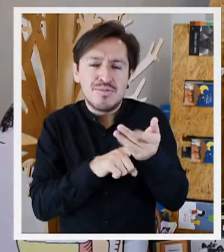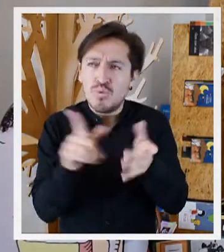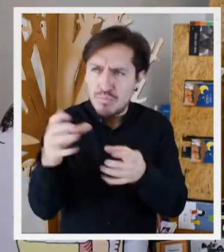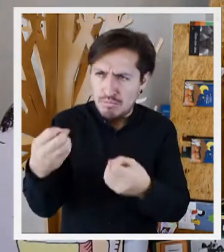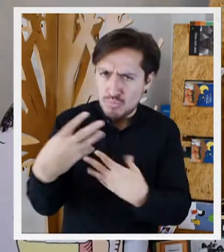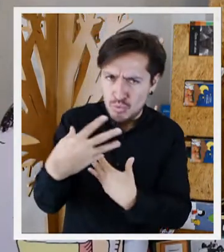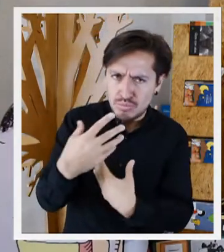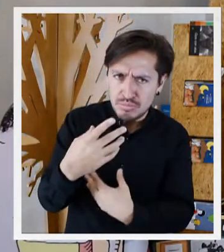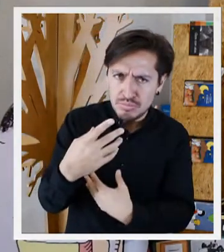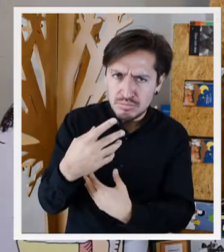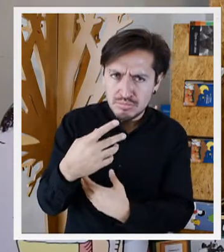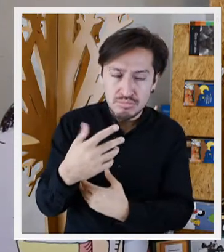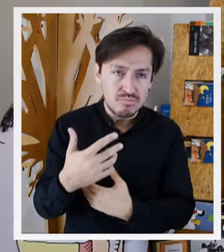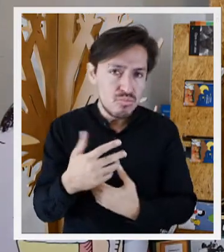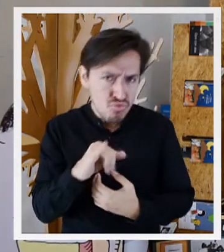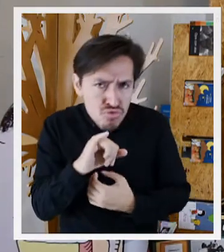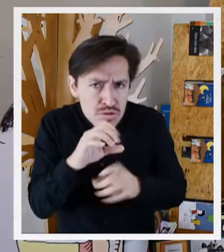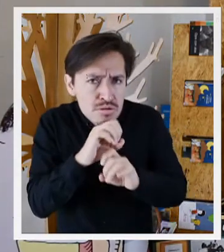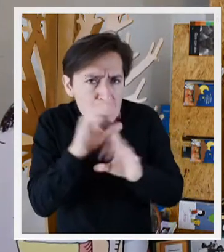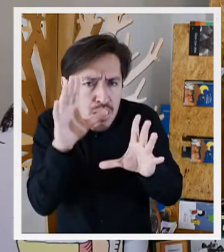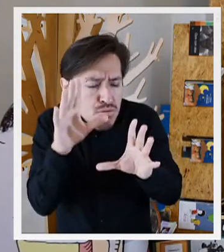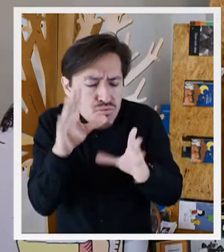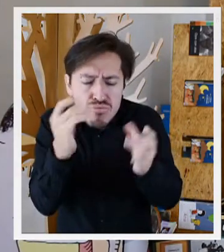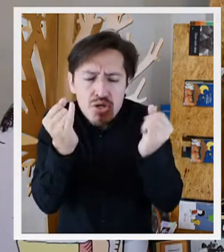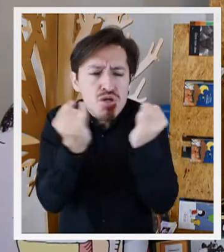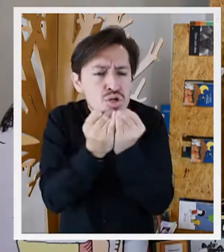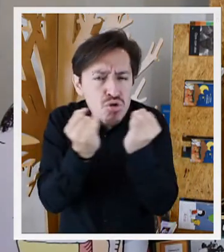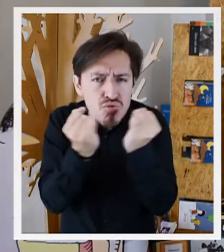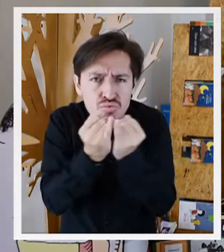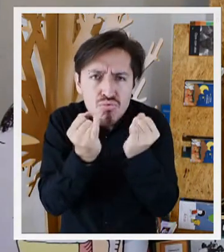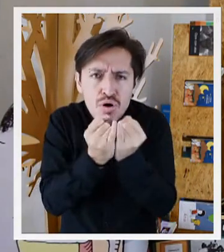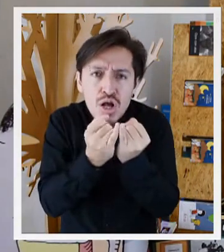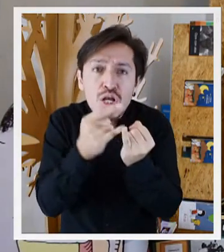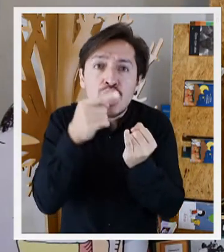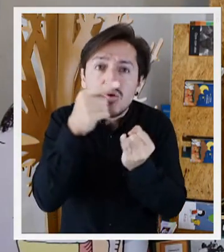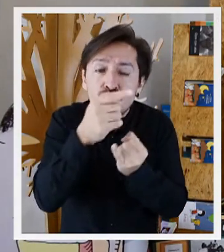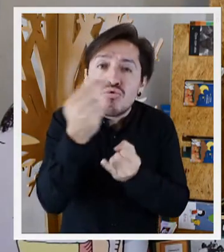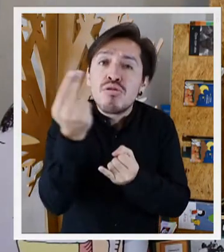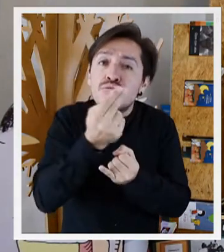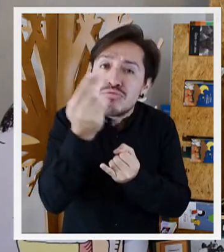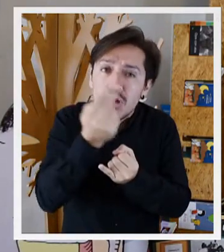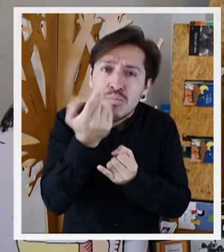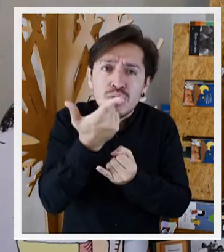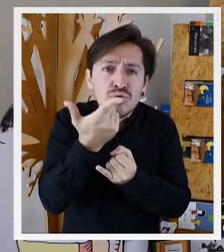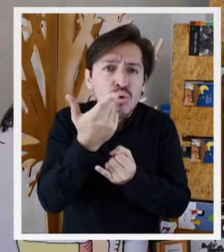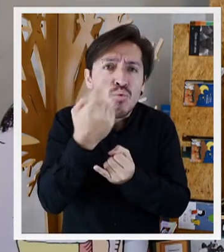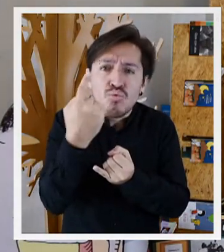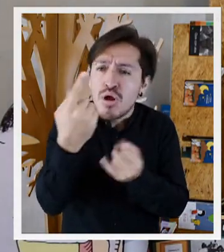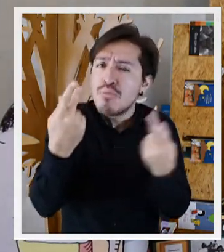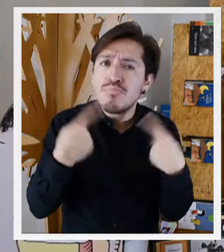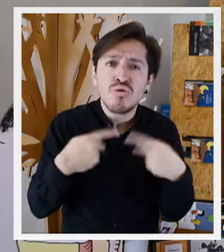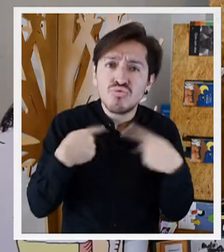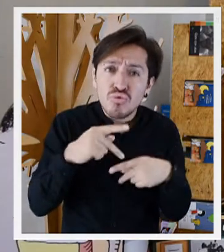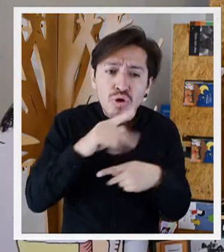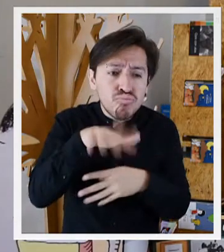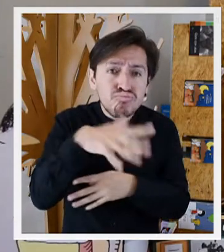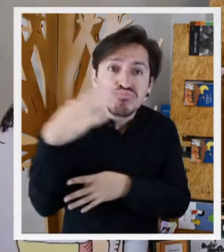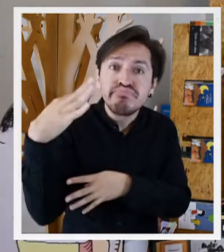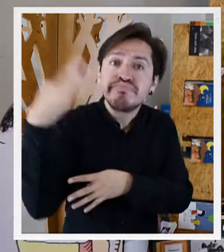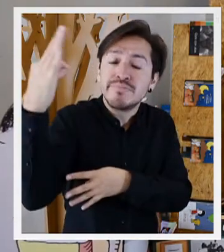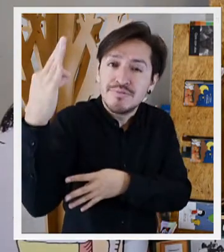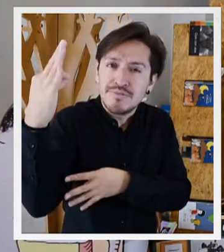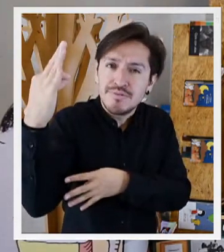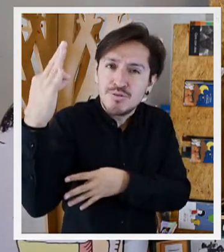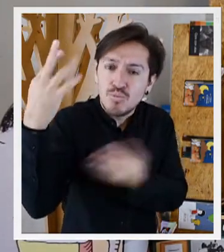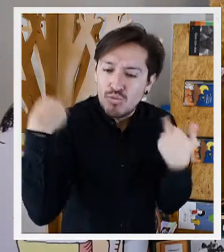Señora, ¿me va a dar mi superpoder o no? Por supuesto. De la misma manera que tenías que dejarte encontrar por un aliado,